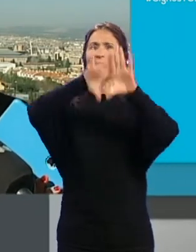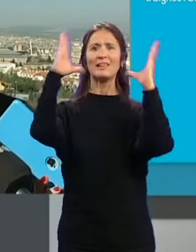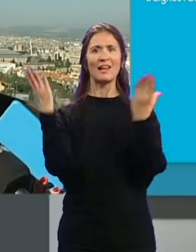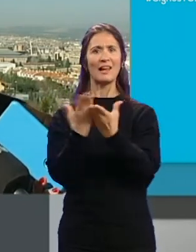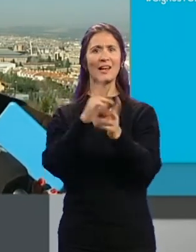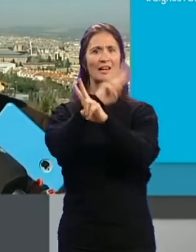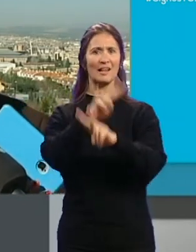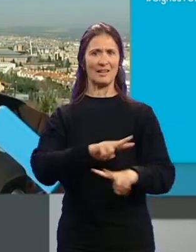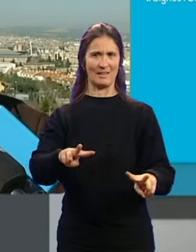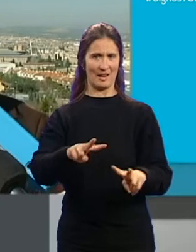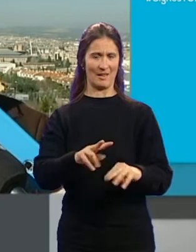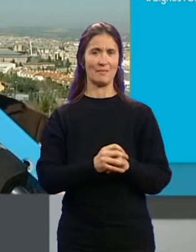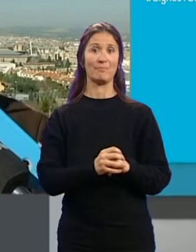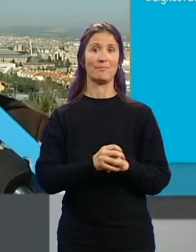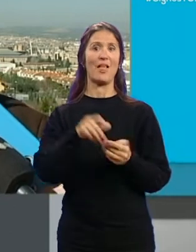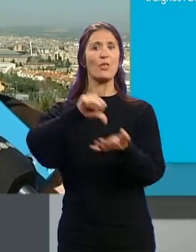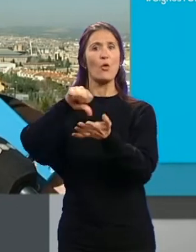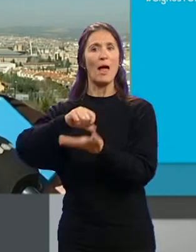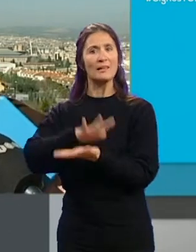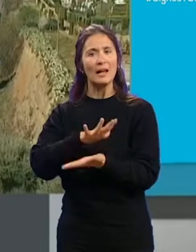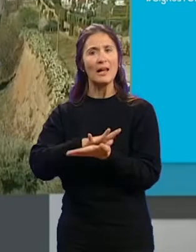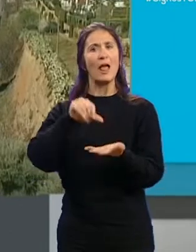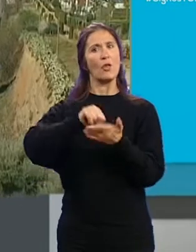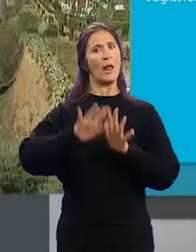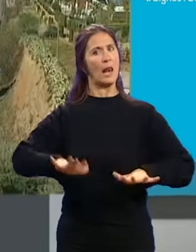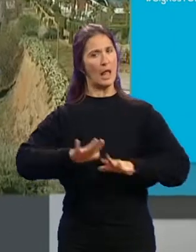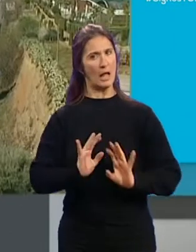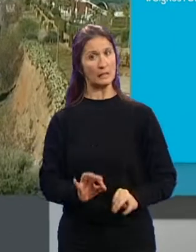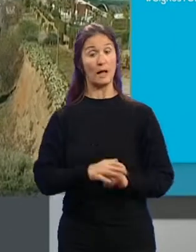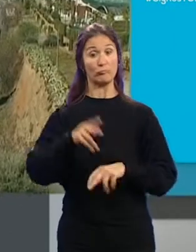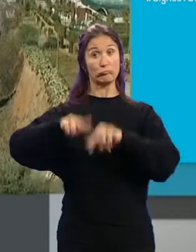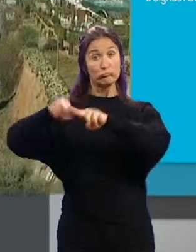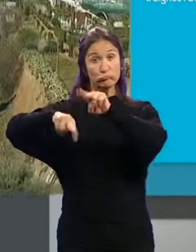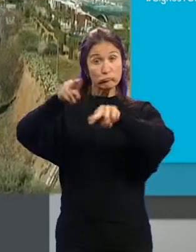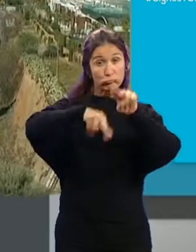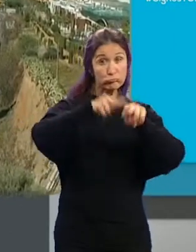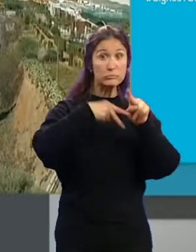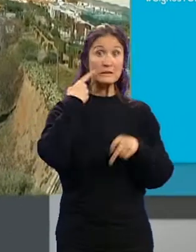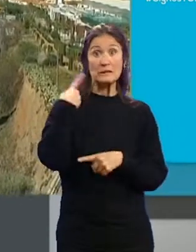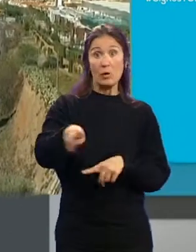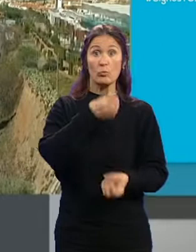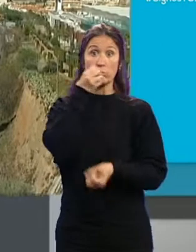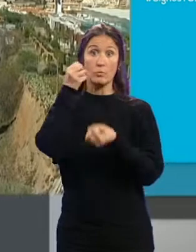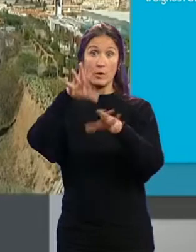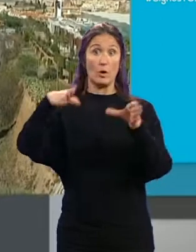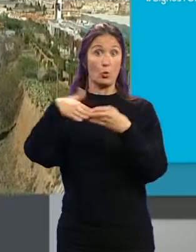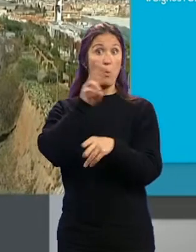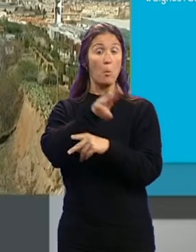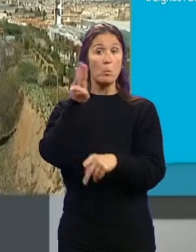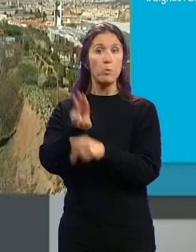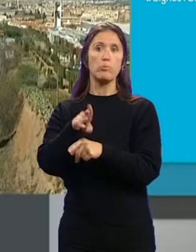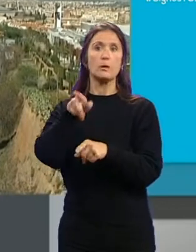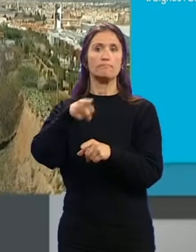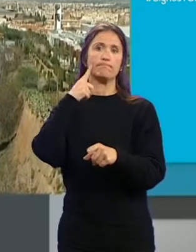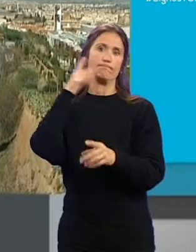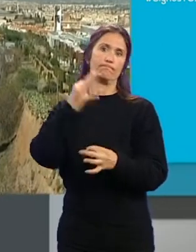de Chitá Eselou... ...ciudad tranquila, ciudad lenta. Estas actuaciones supondrían, según aseguran desde el Partido Popular... ...que